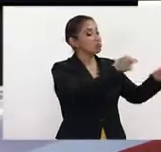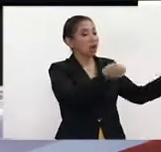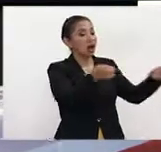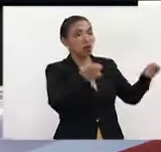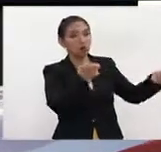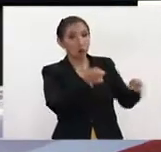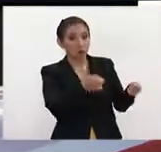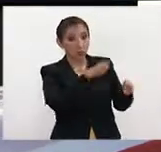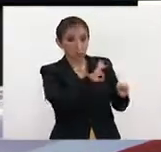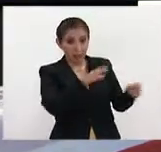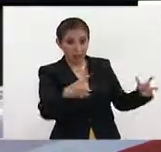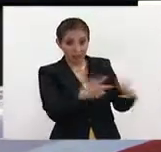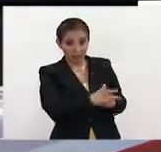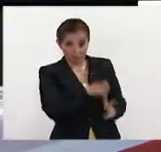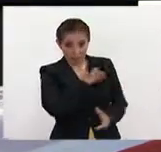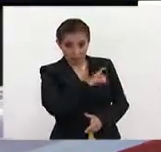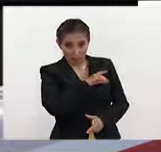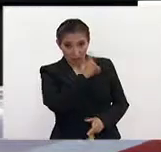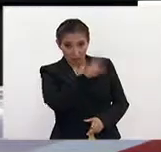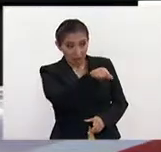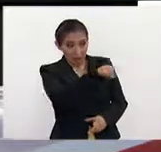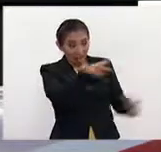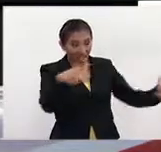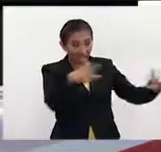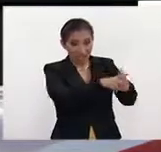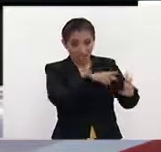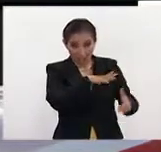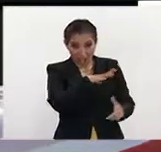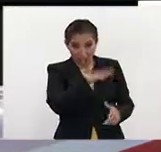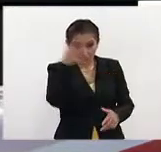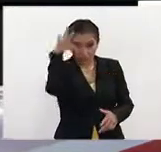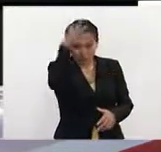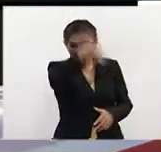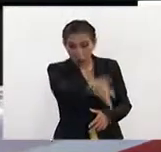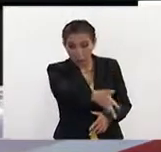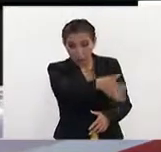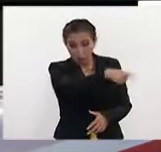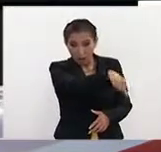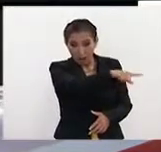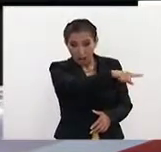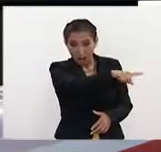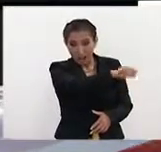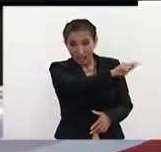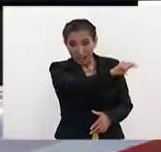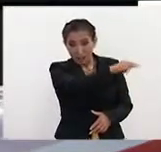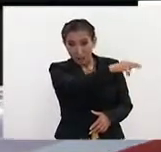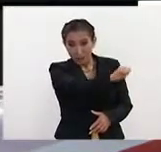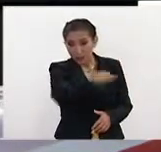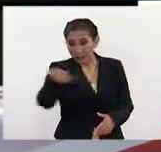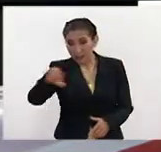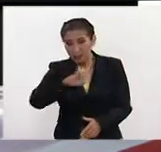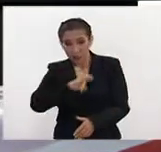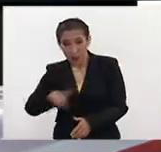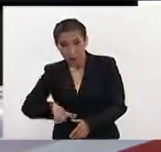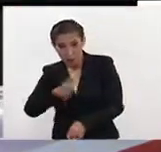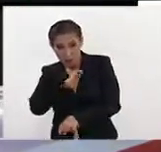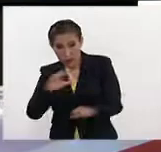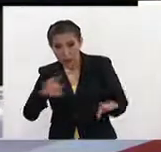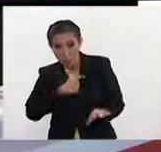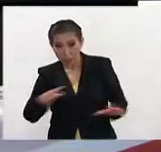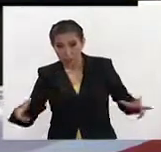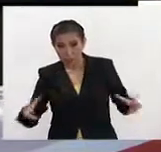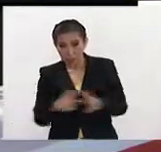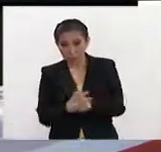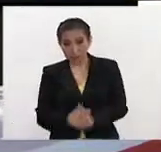enfrentamientos. Es decir, ¿se tiene ese temor real de que la sociedad catalana o española puedan entrar en